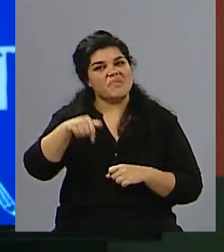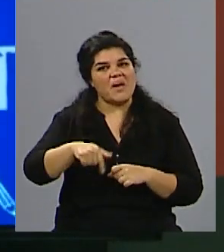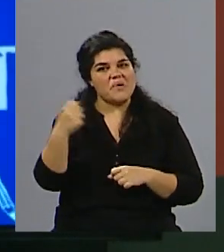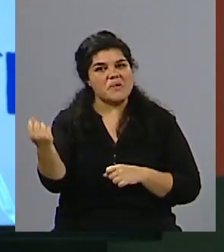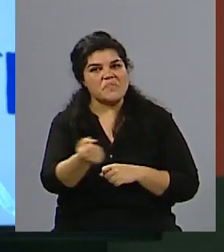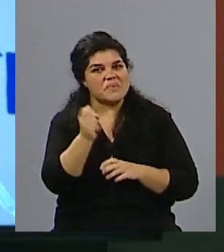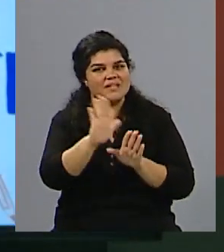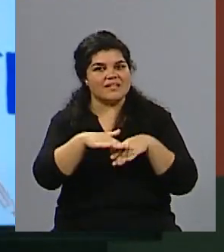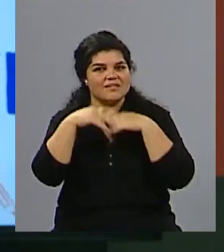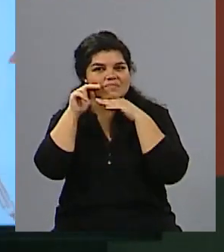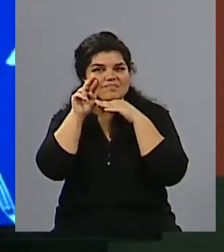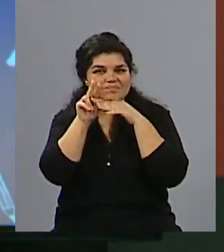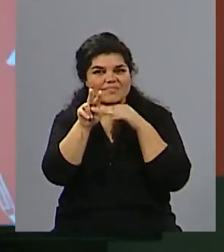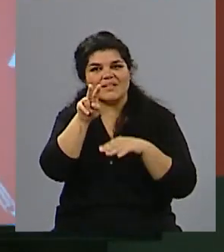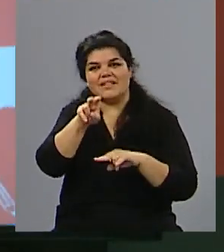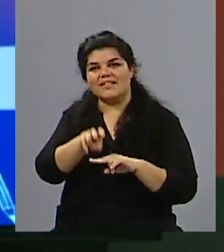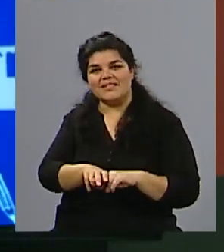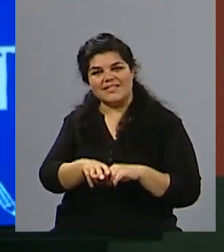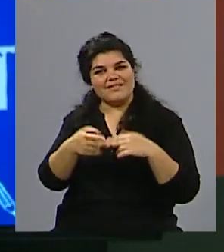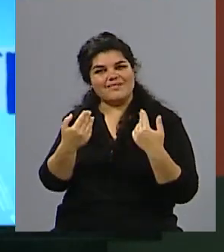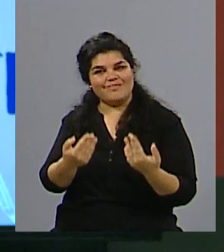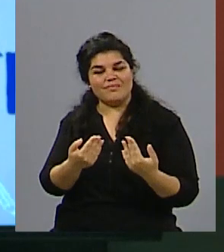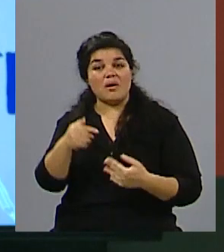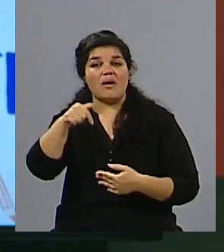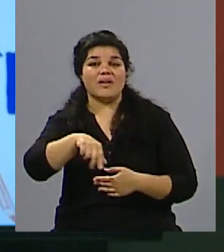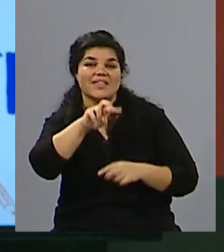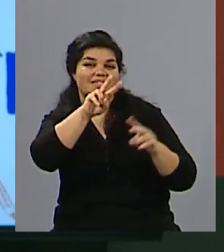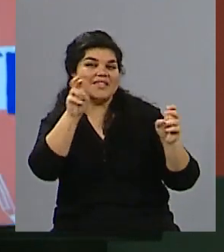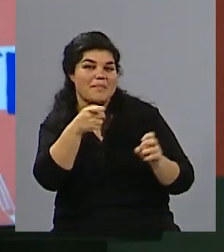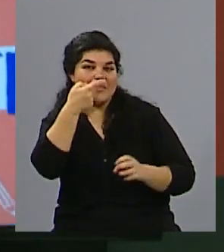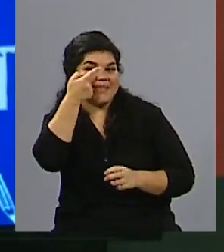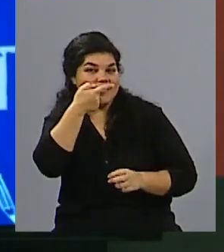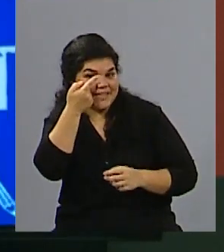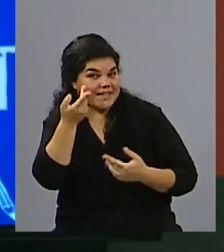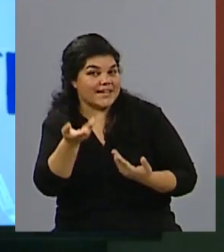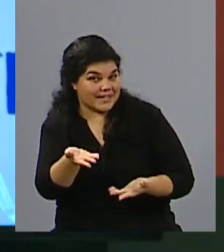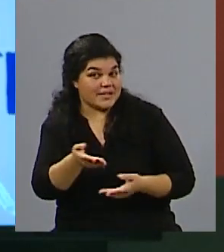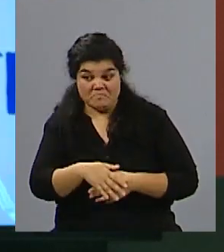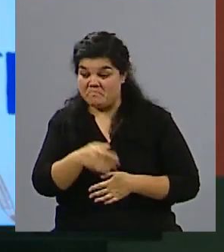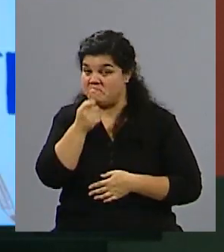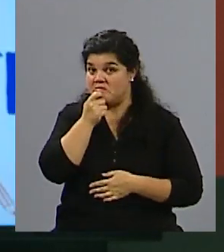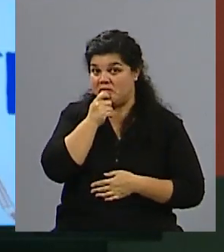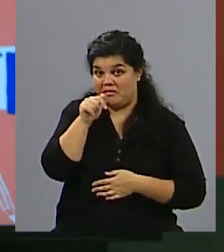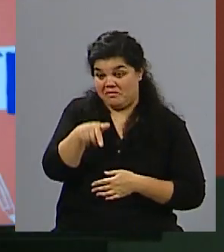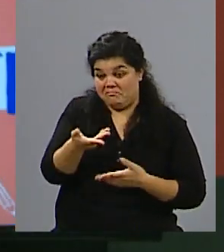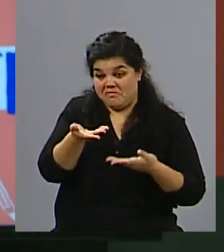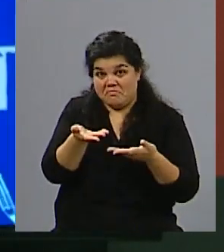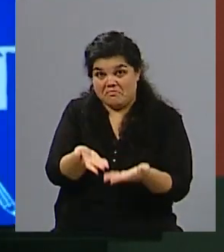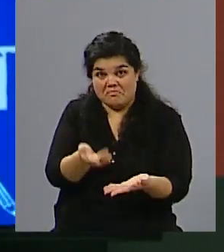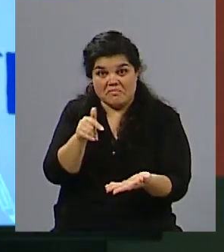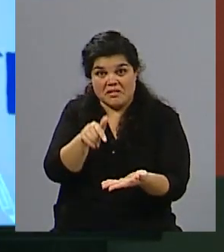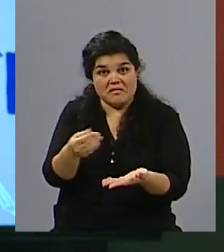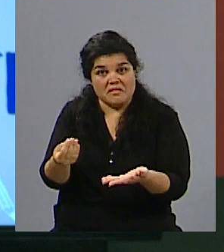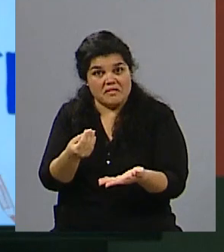apuntes porque todavía nos queda bastante por delante con algunos temas muy interesantes, como este que tiene que ver con, lo decías recién,